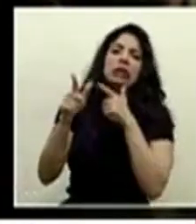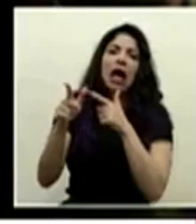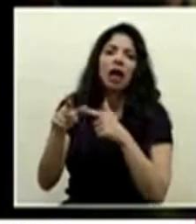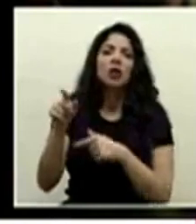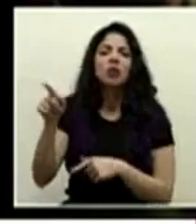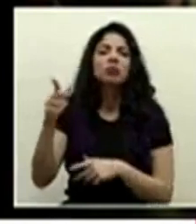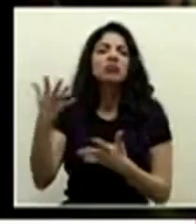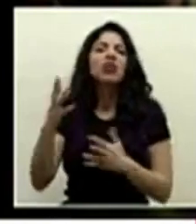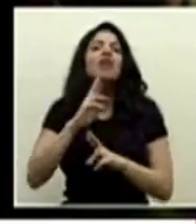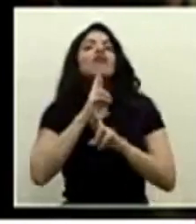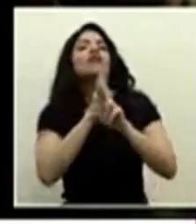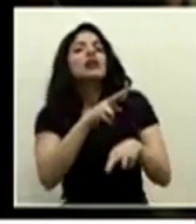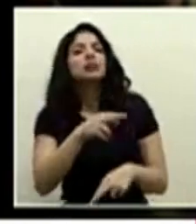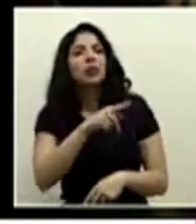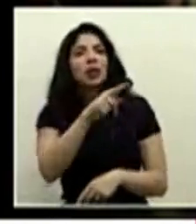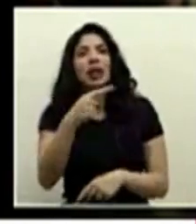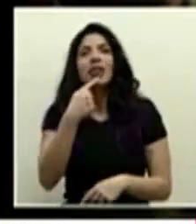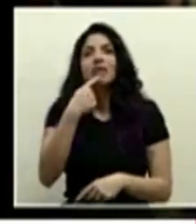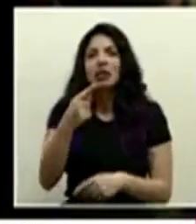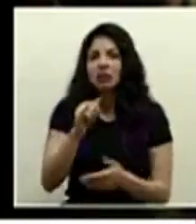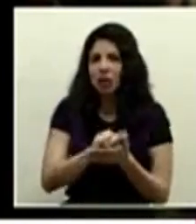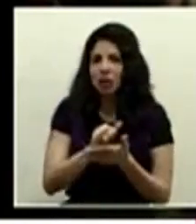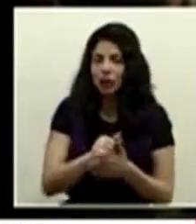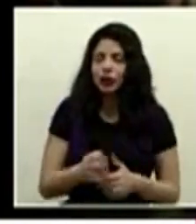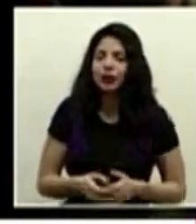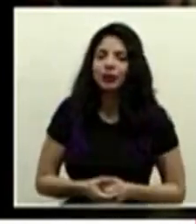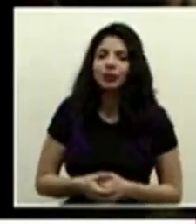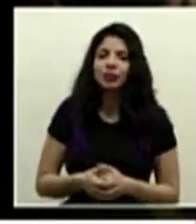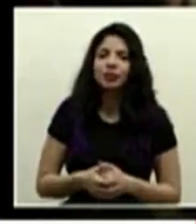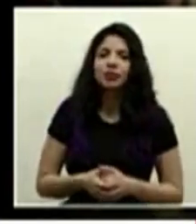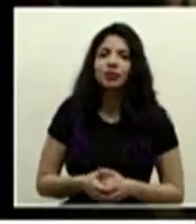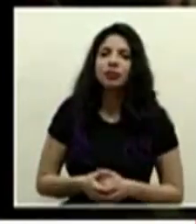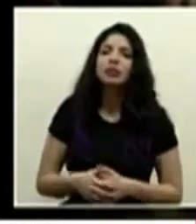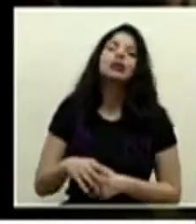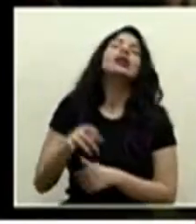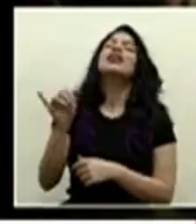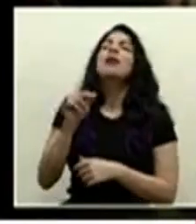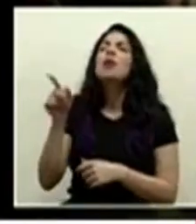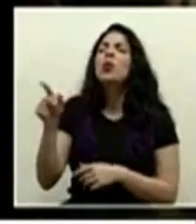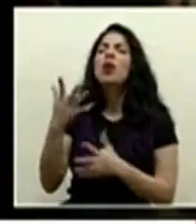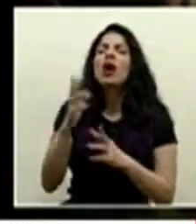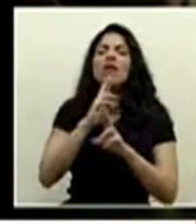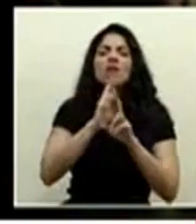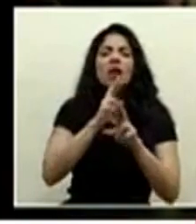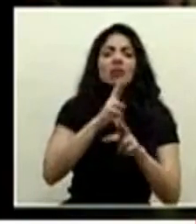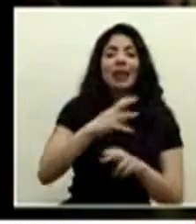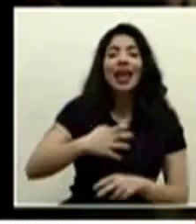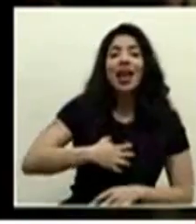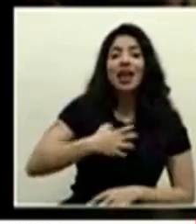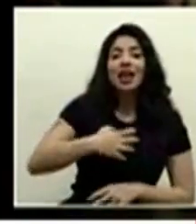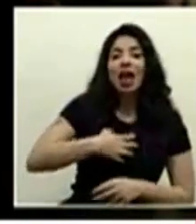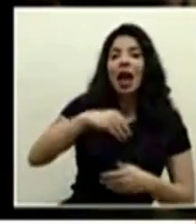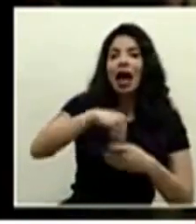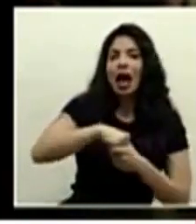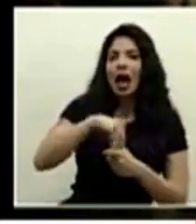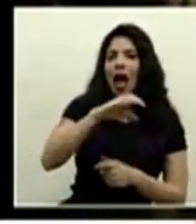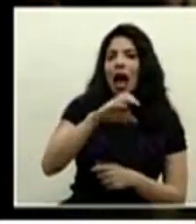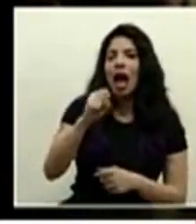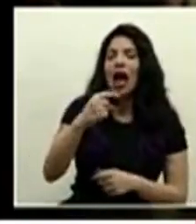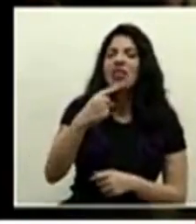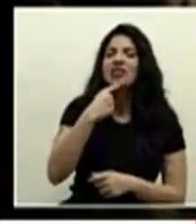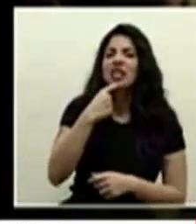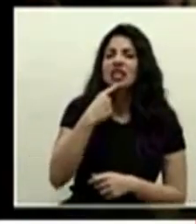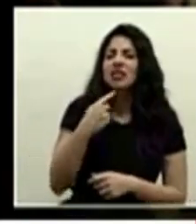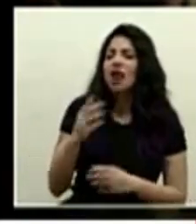ante eso que se plantea sin esos términos que responde a quejas desde lo interno de la caja de que hay